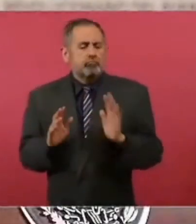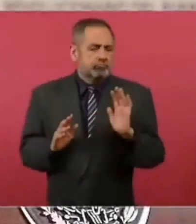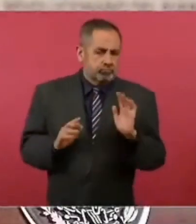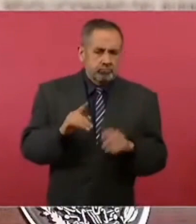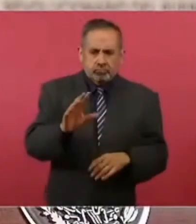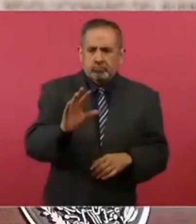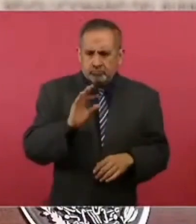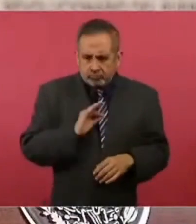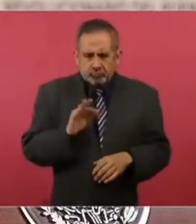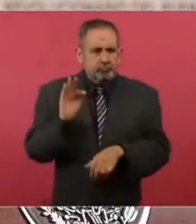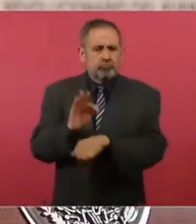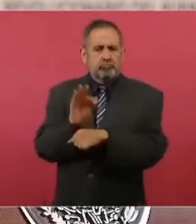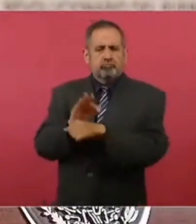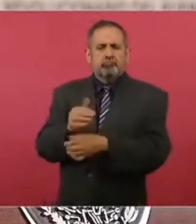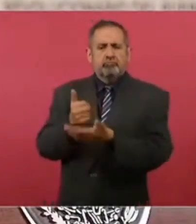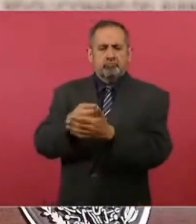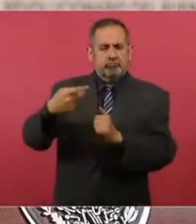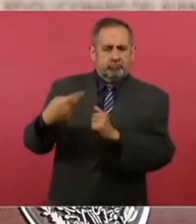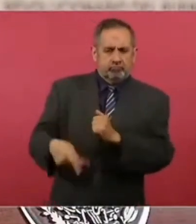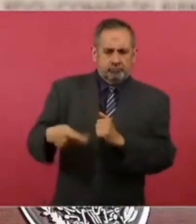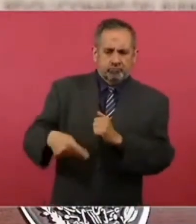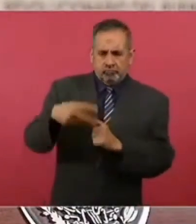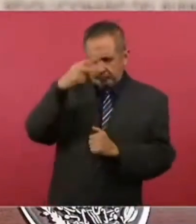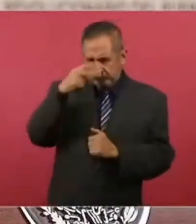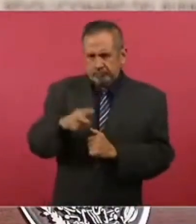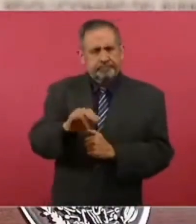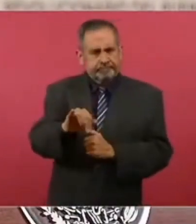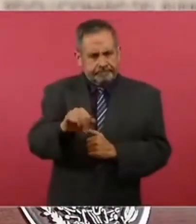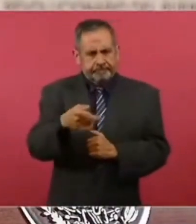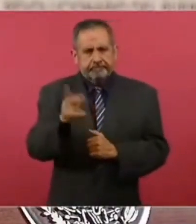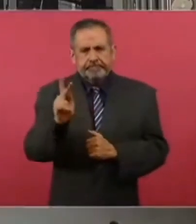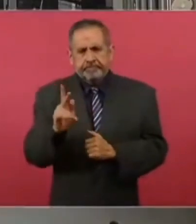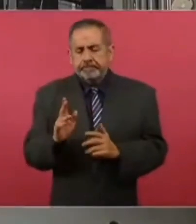sí ayudar al productor nacional, nada más,